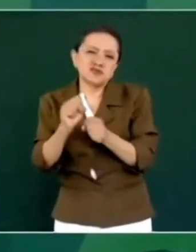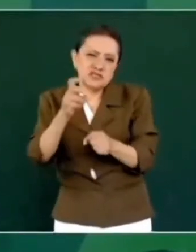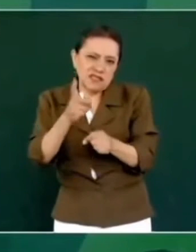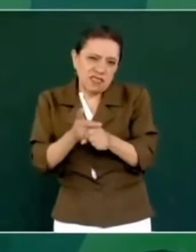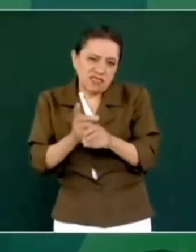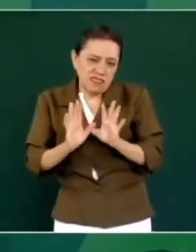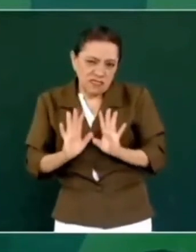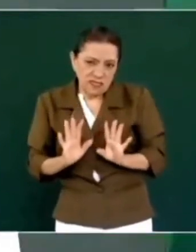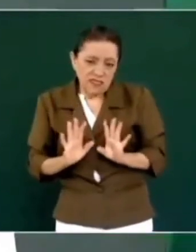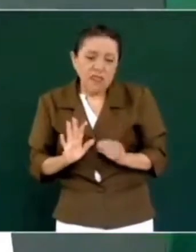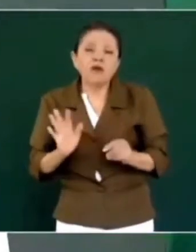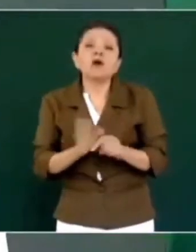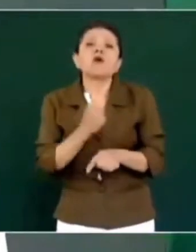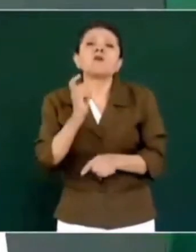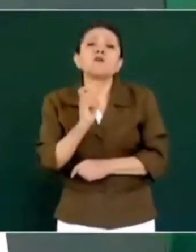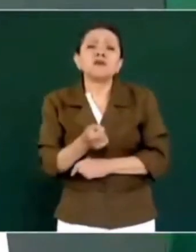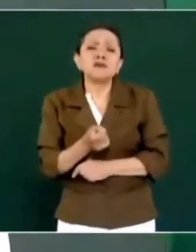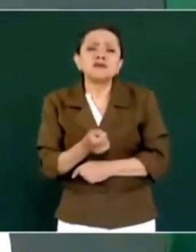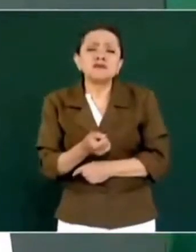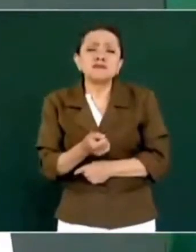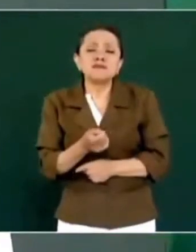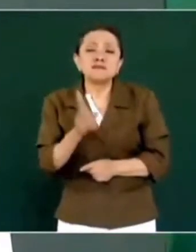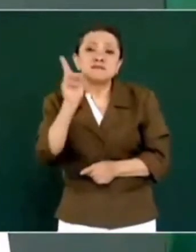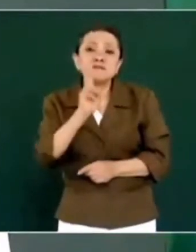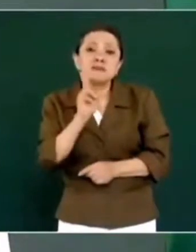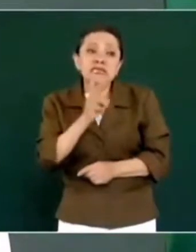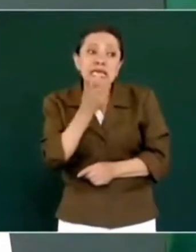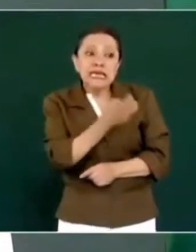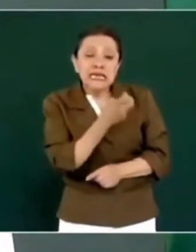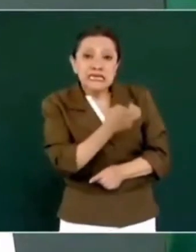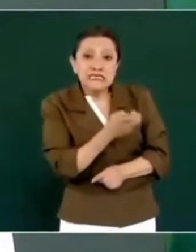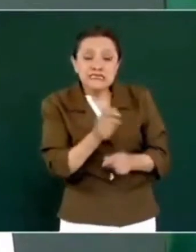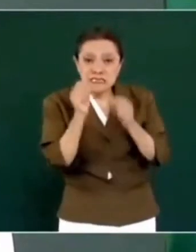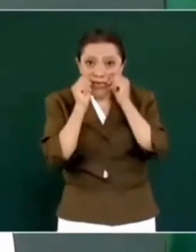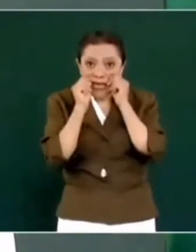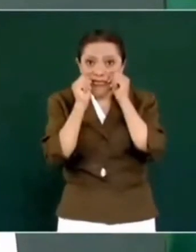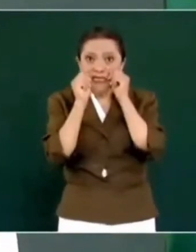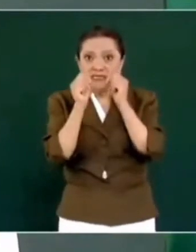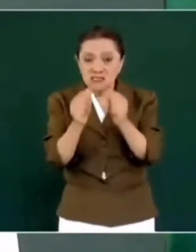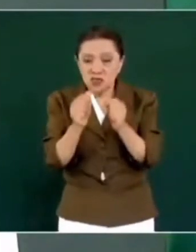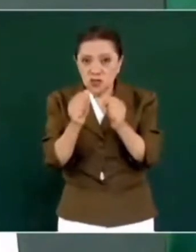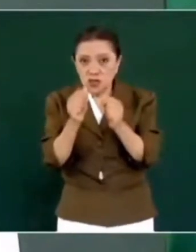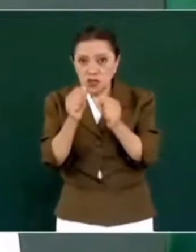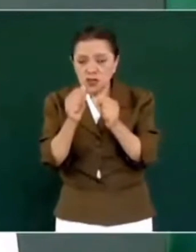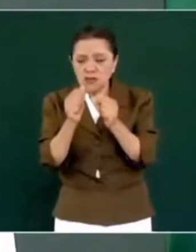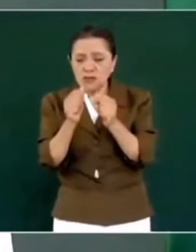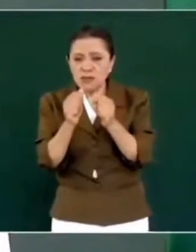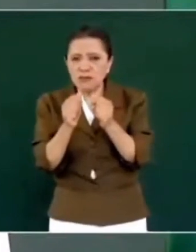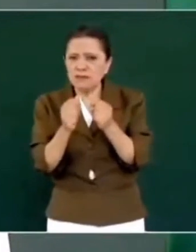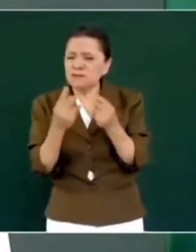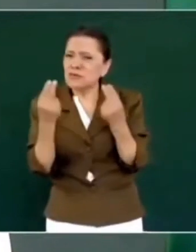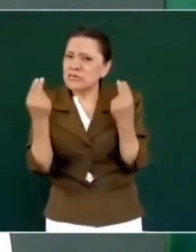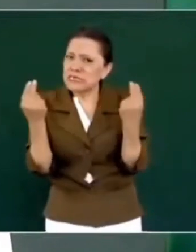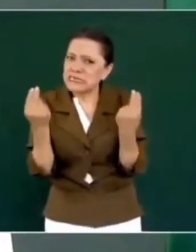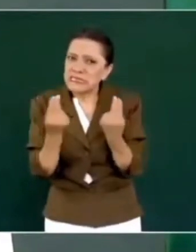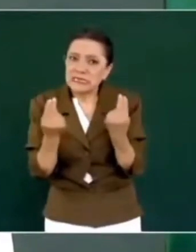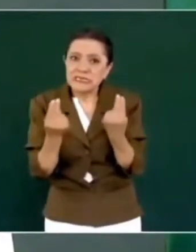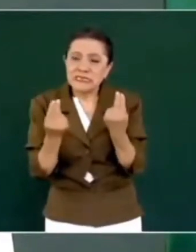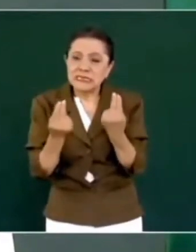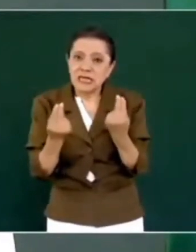porque se trata de una atención muy necesaria,